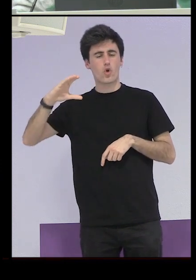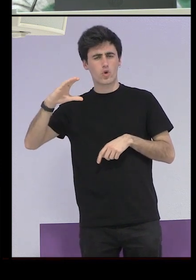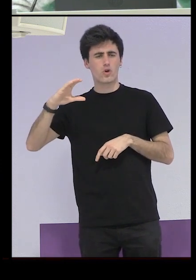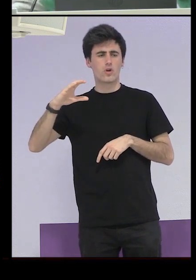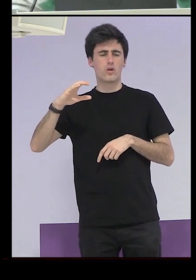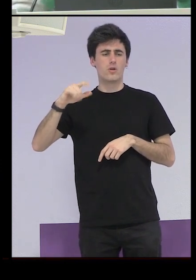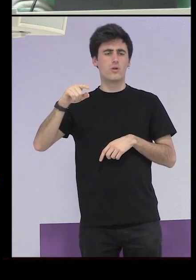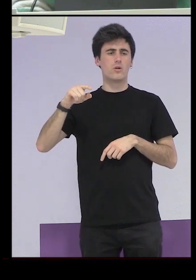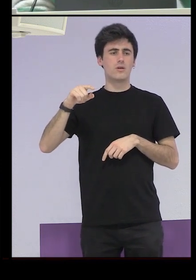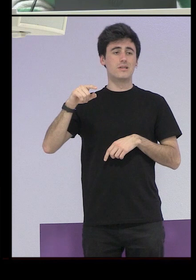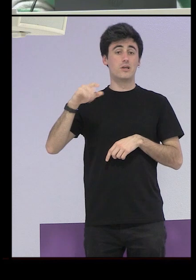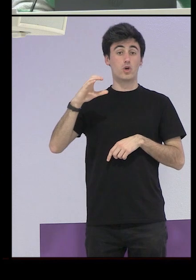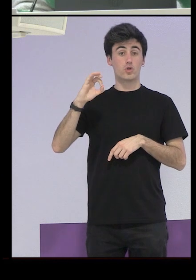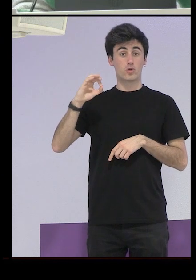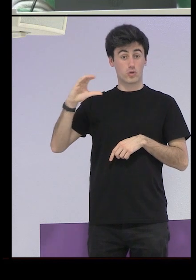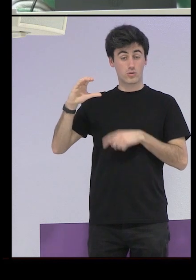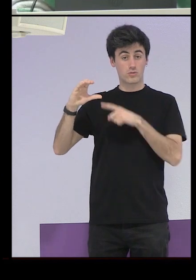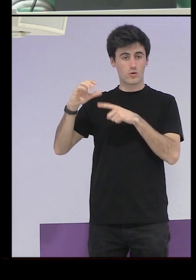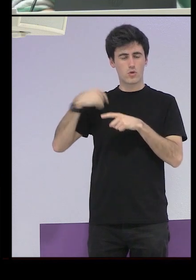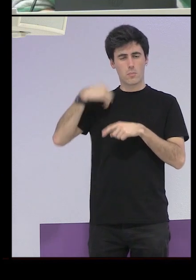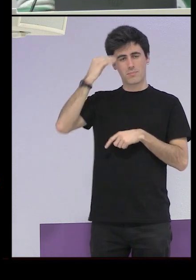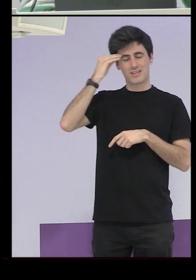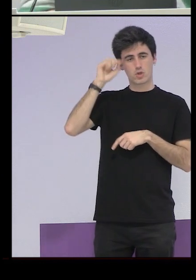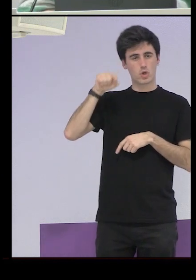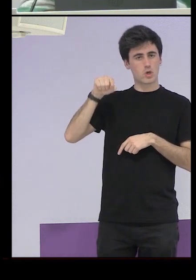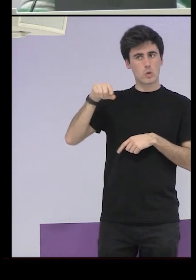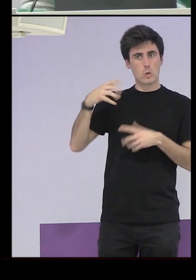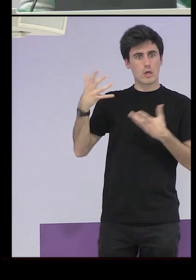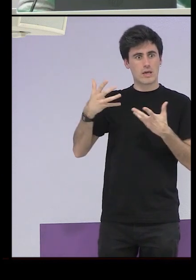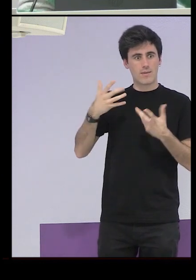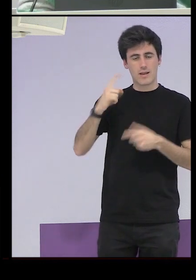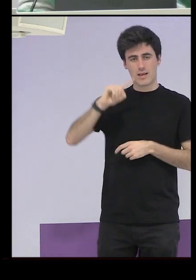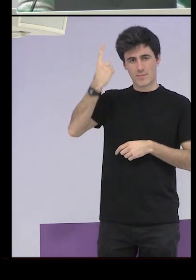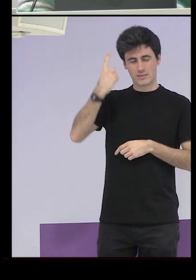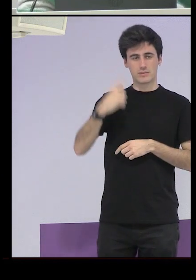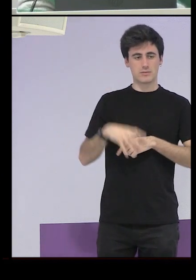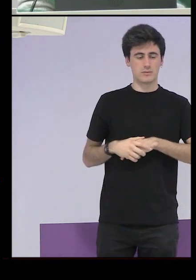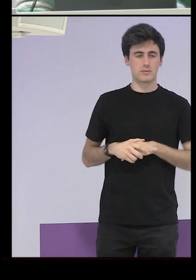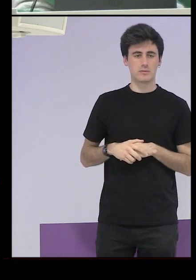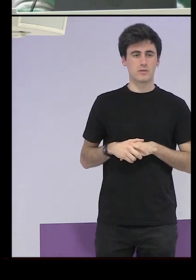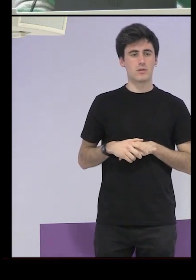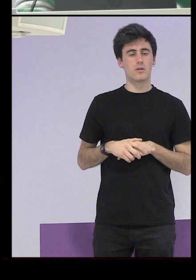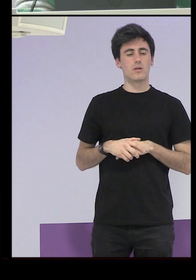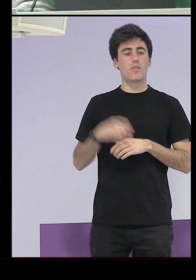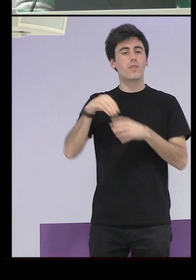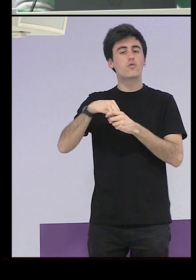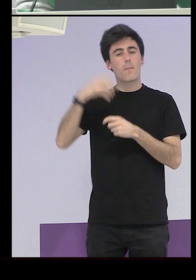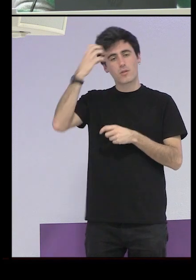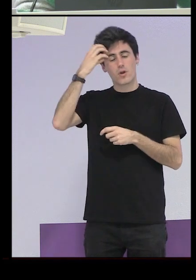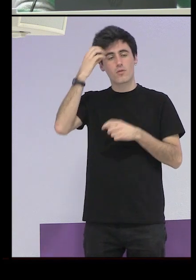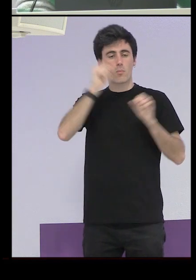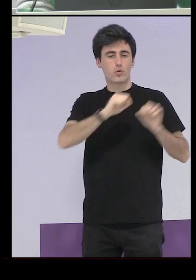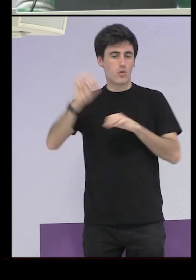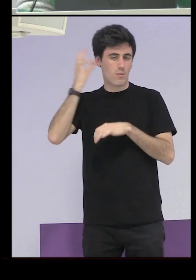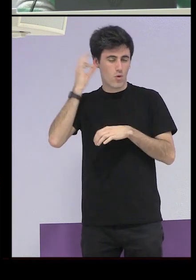probablemente una de las cosas bajo un punto de vista más tremendas del patronato protección a la mujer el COC es lo que se